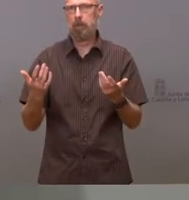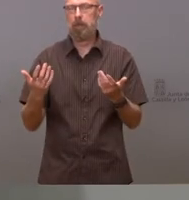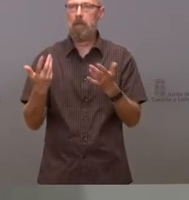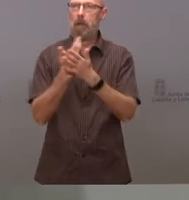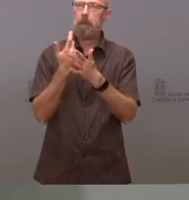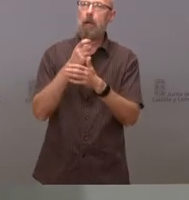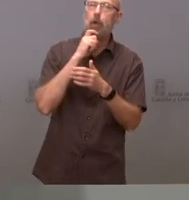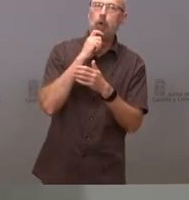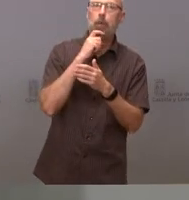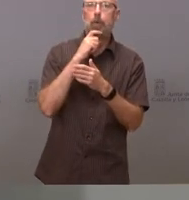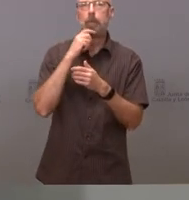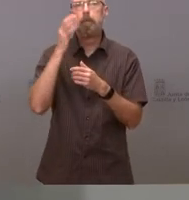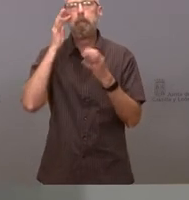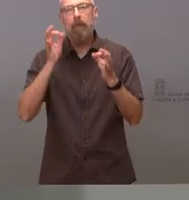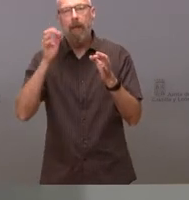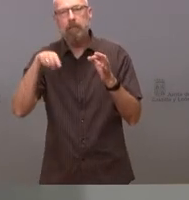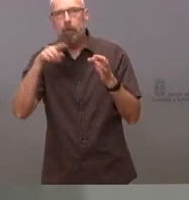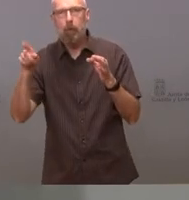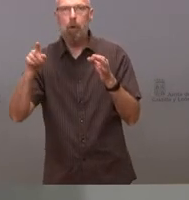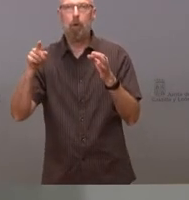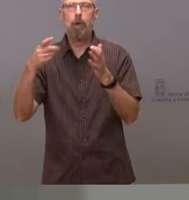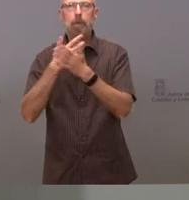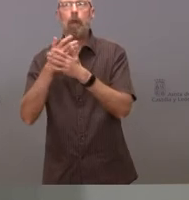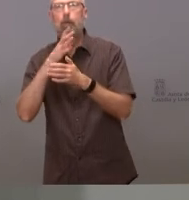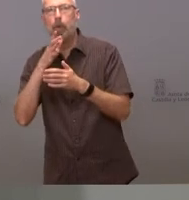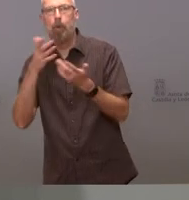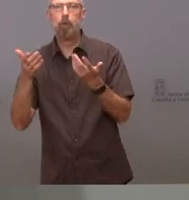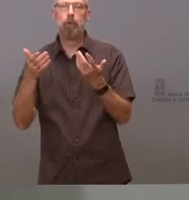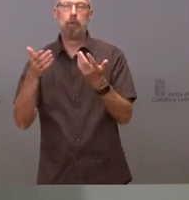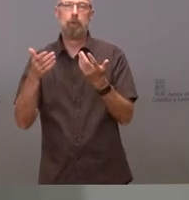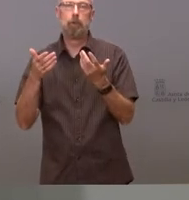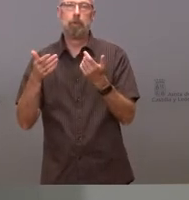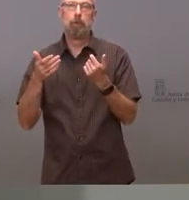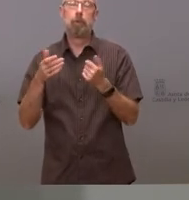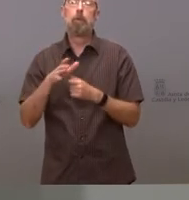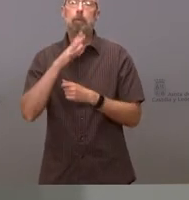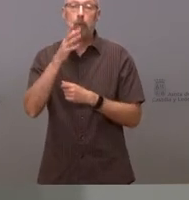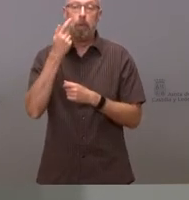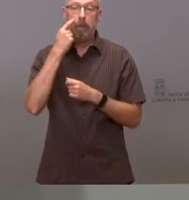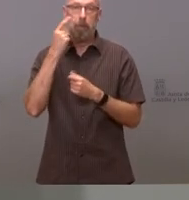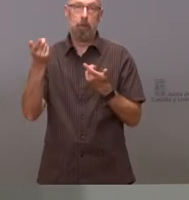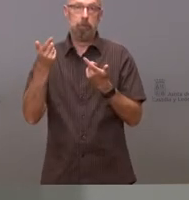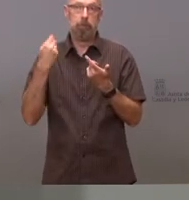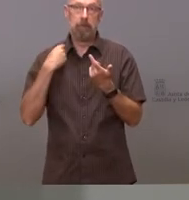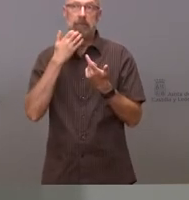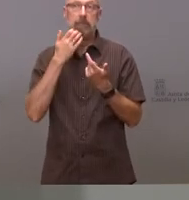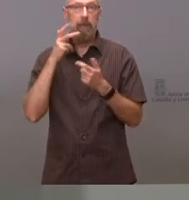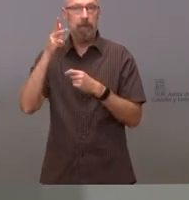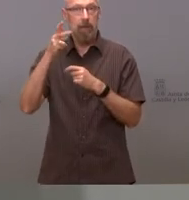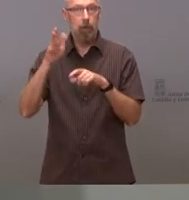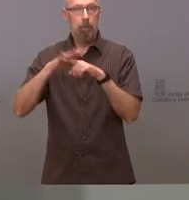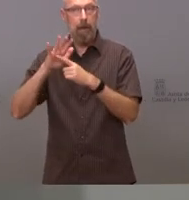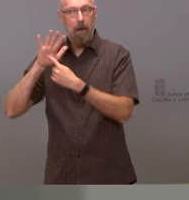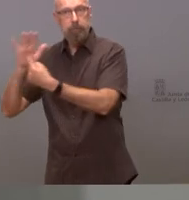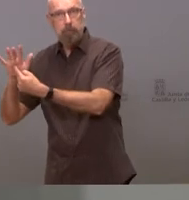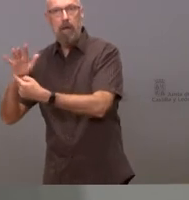pero el gobierno tiene que desmentir si ha utilizado un derecho de veto posible por ser un proveedor de defensa si no lo ha utilizado y qué es